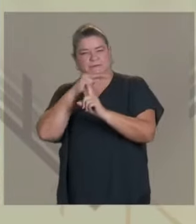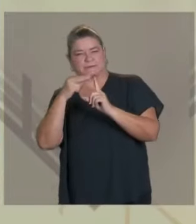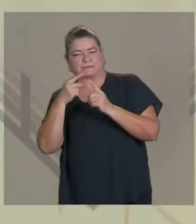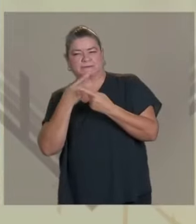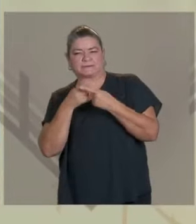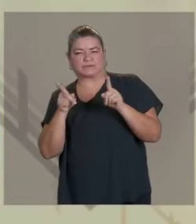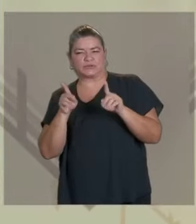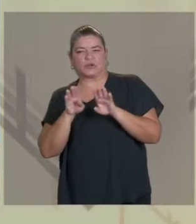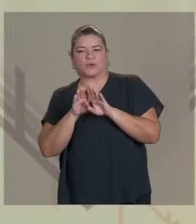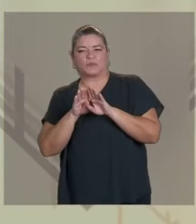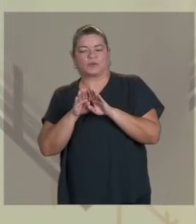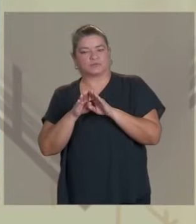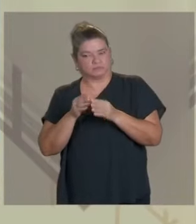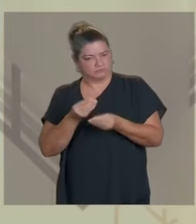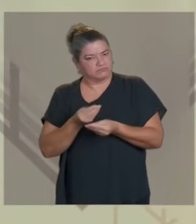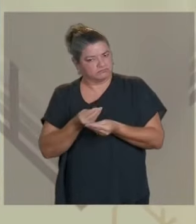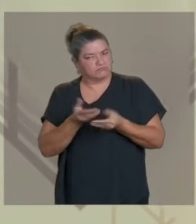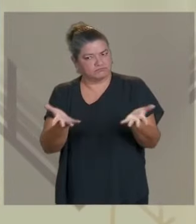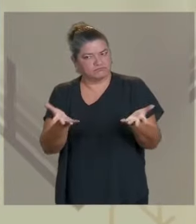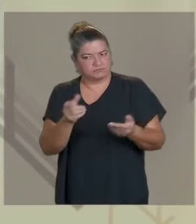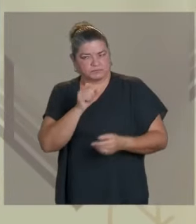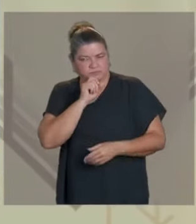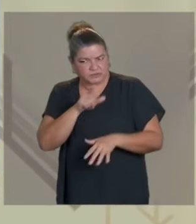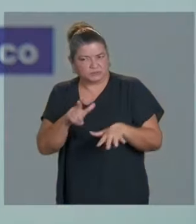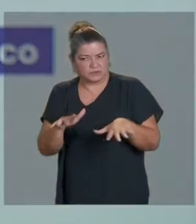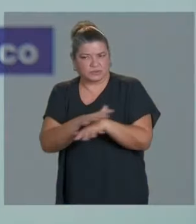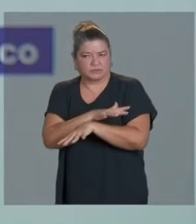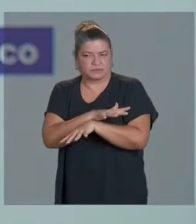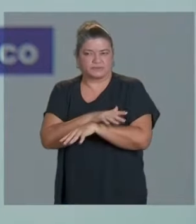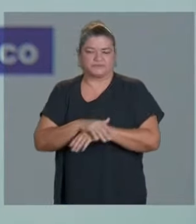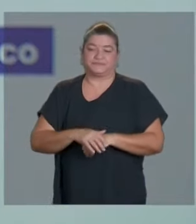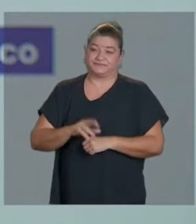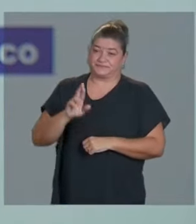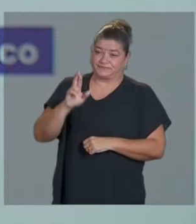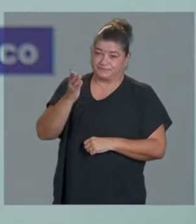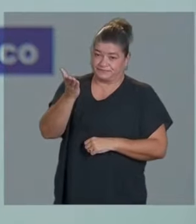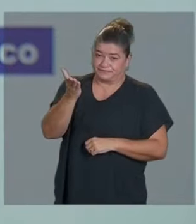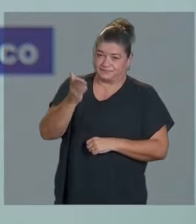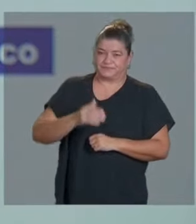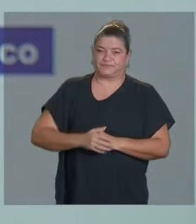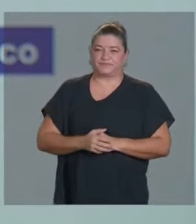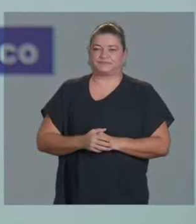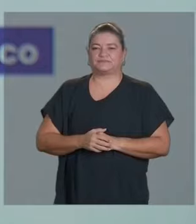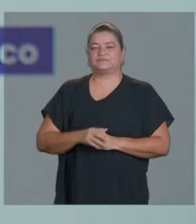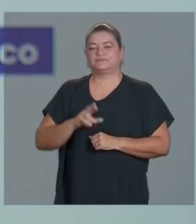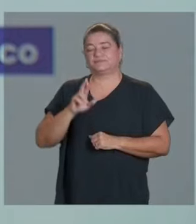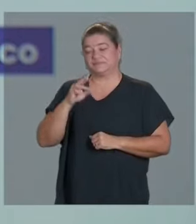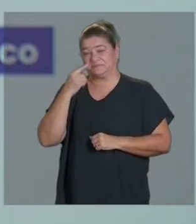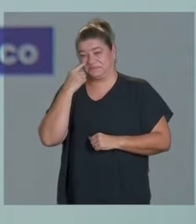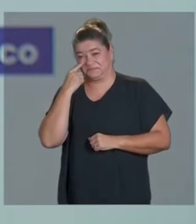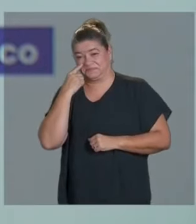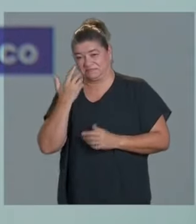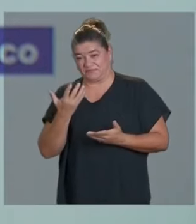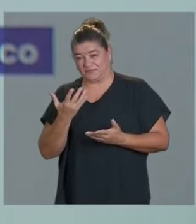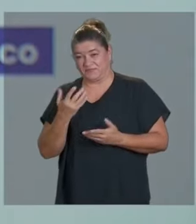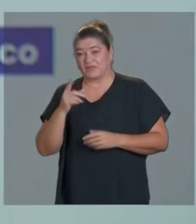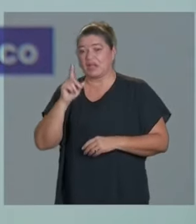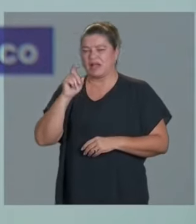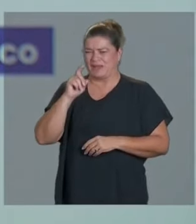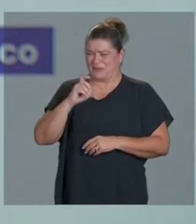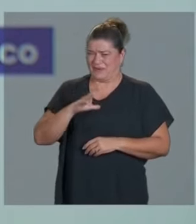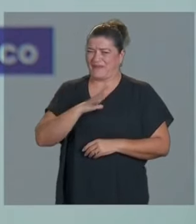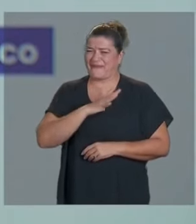Por favor, contestarte la pregunta, agua hay, lo que necesita este país es una ingeniera que sepa cómo